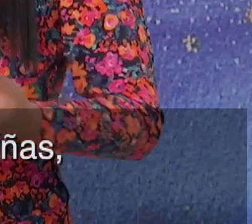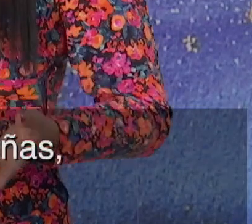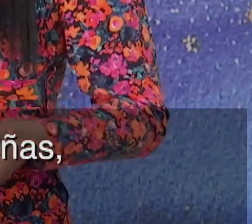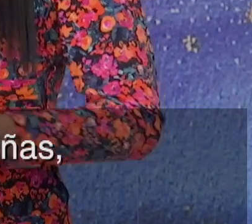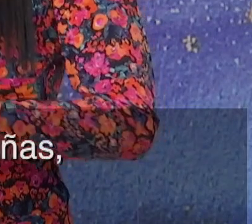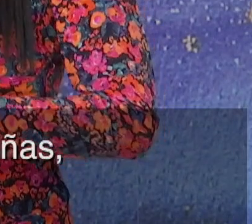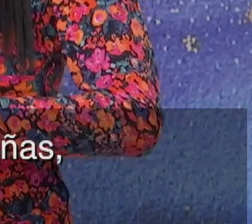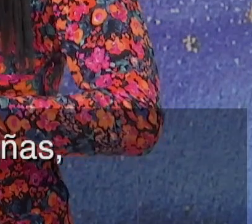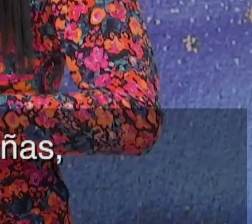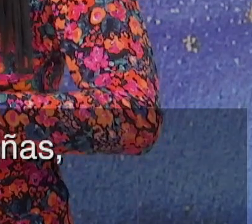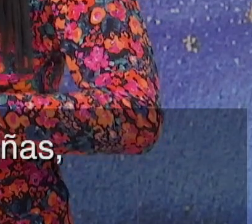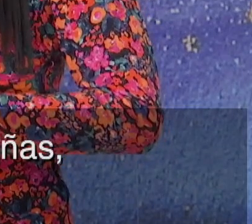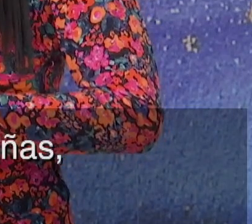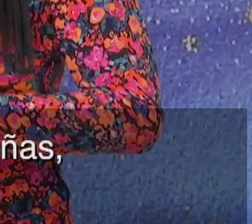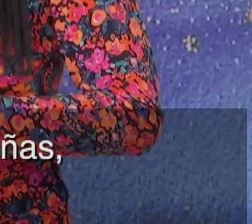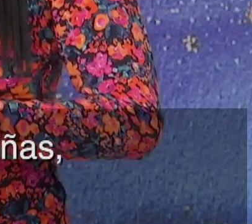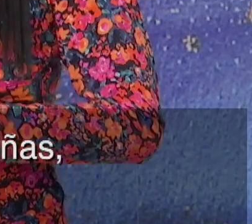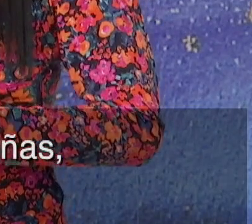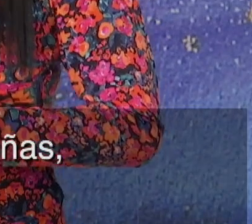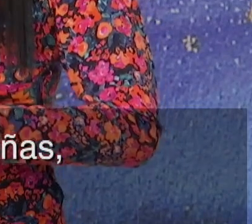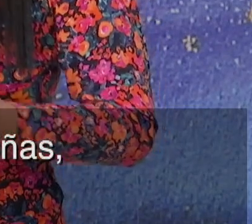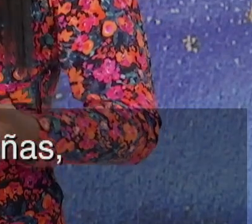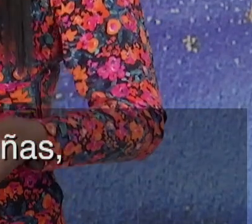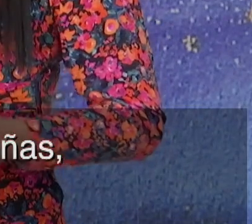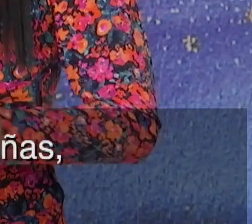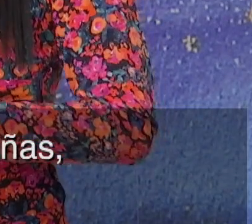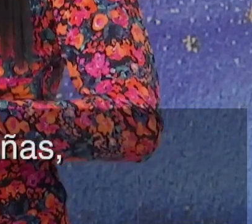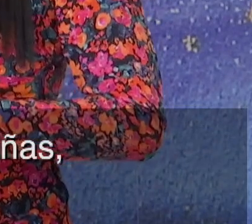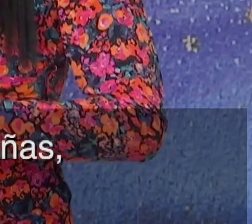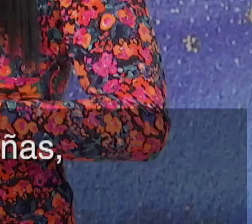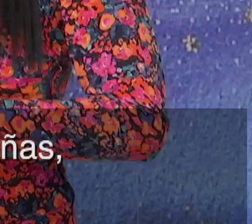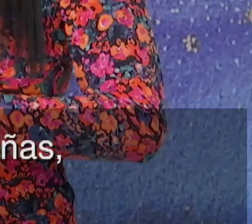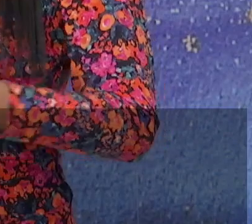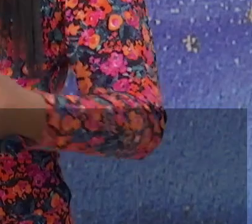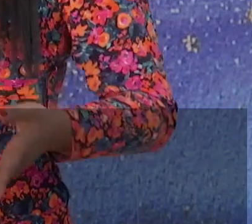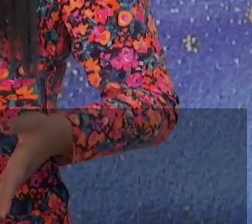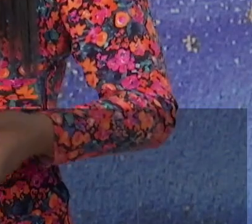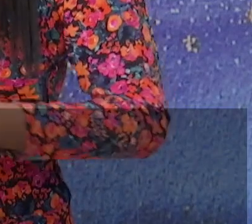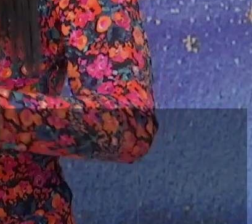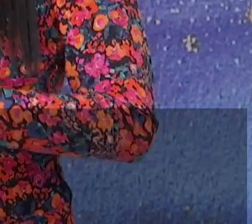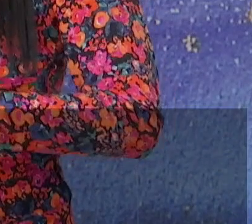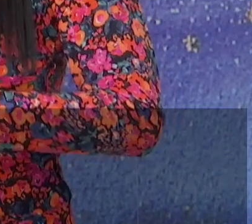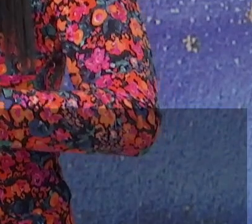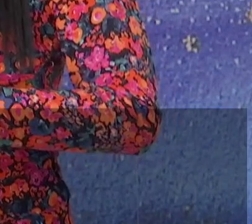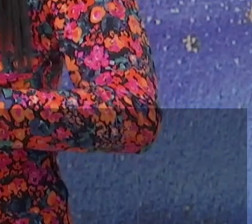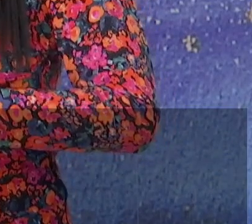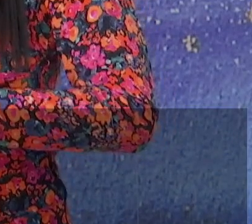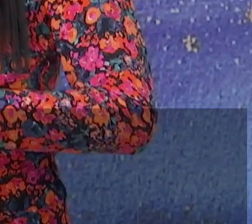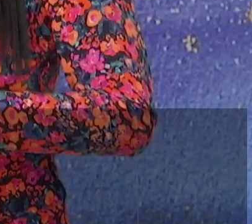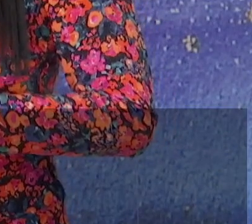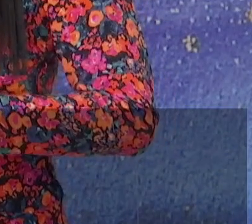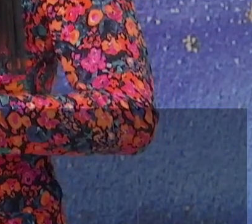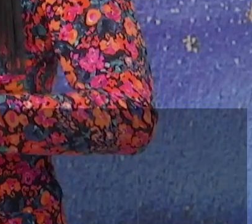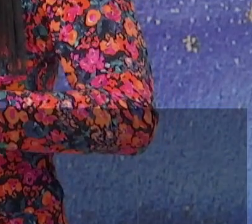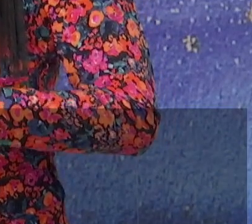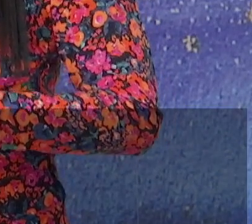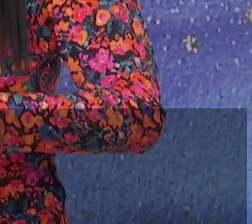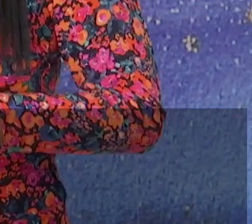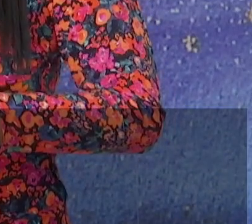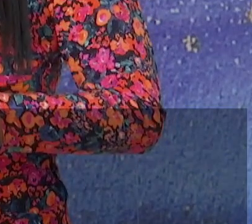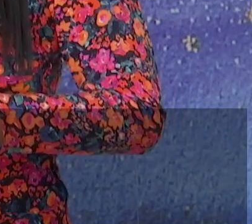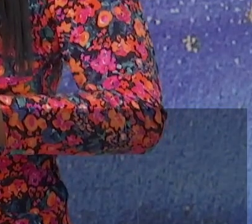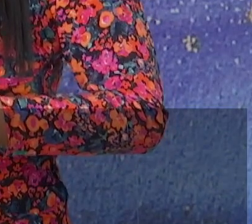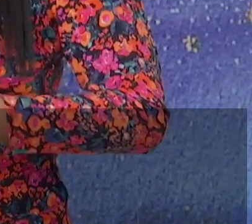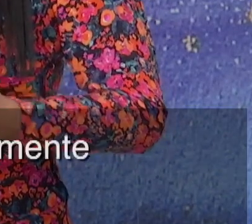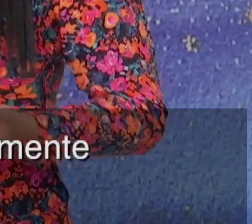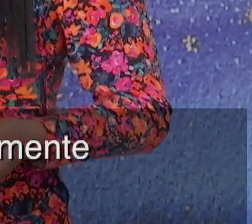no se toma en cuenta que los niños y las niñas son criaturas inocentes que muchas veces hacen las cosas sin dimensionar las